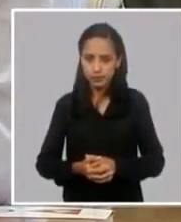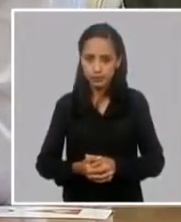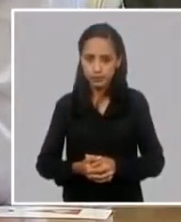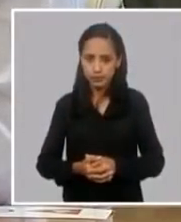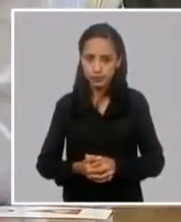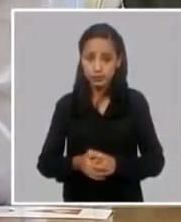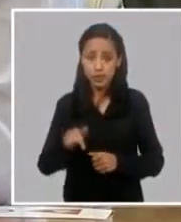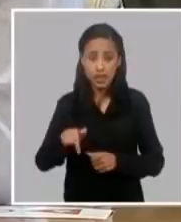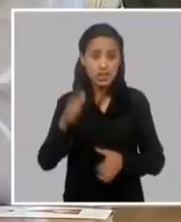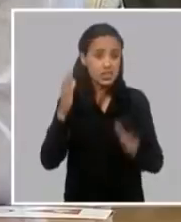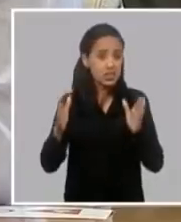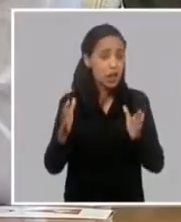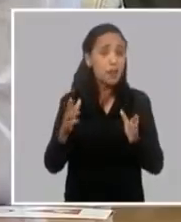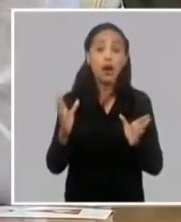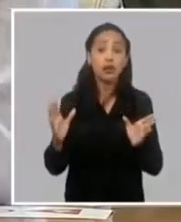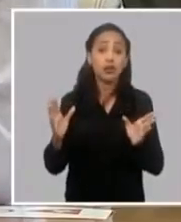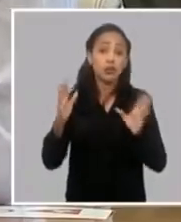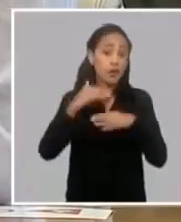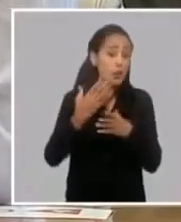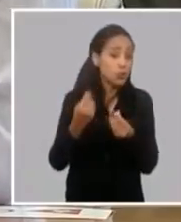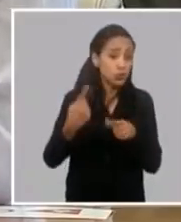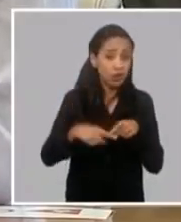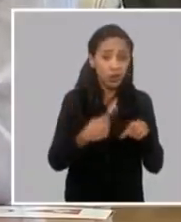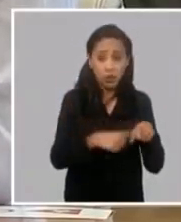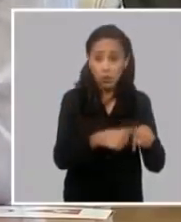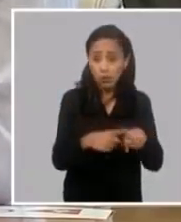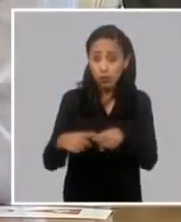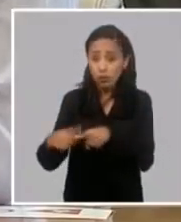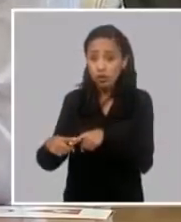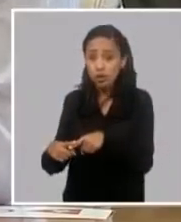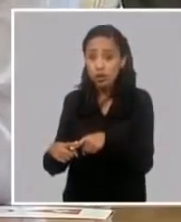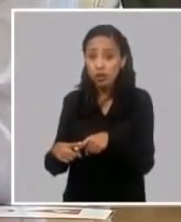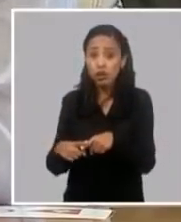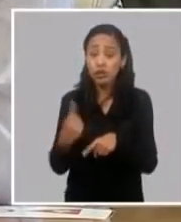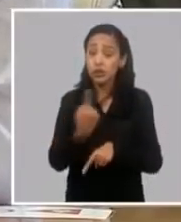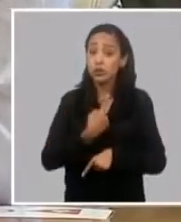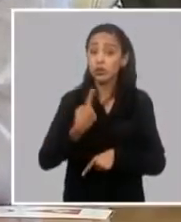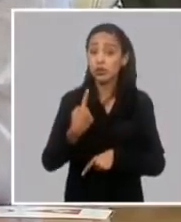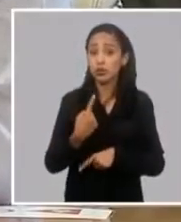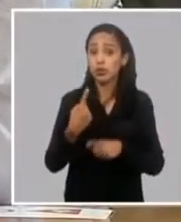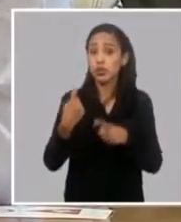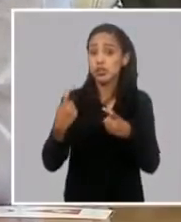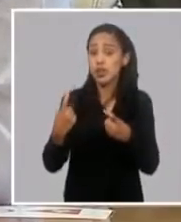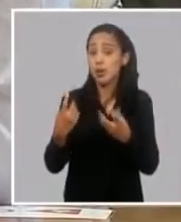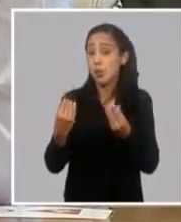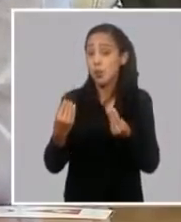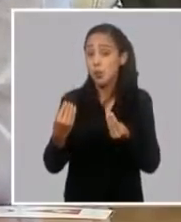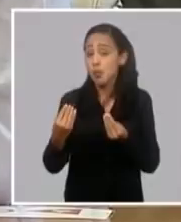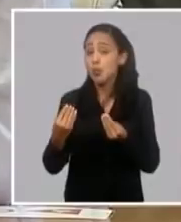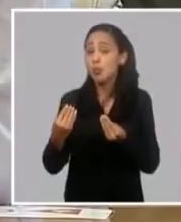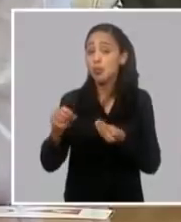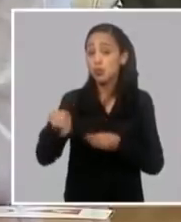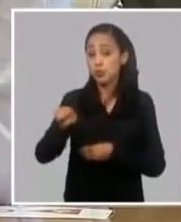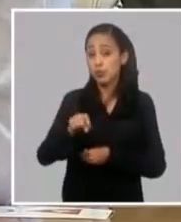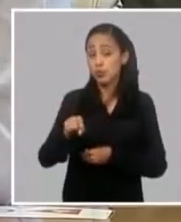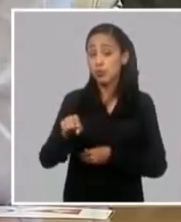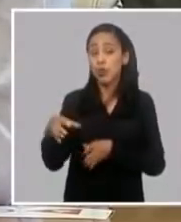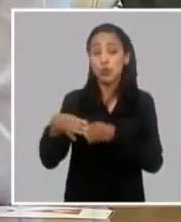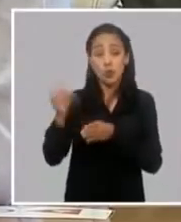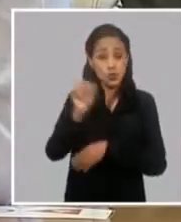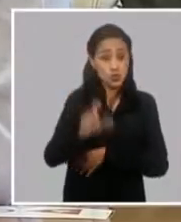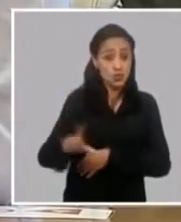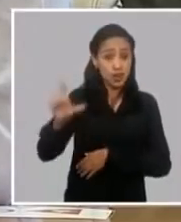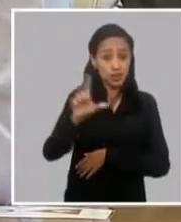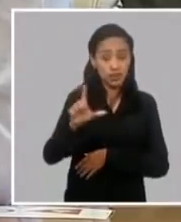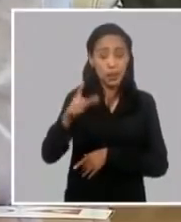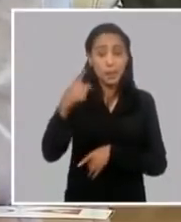sin muchas posibilidades con todas las rupturas y la dependencia que teníamos del campo socialista. Pero en estos tiempos y después